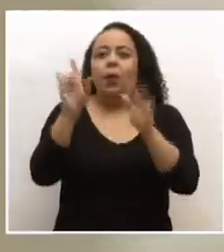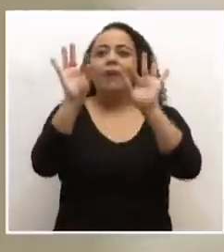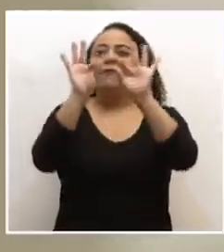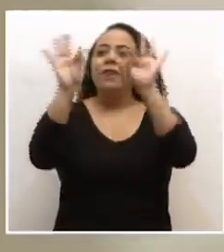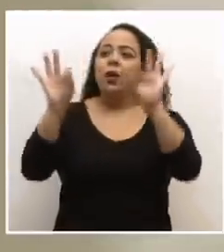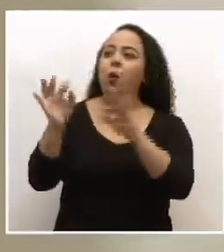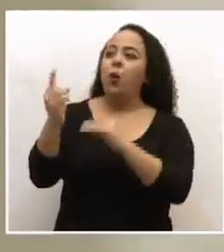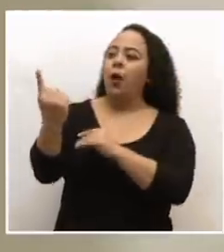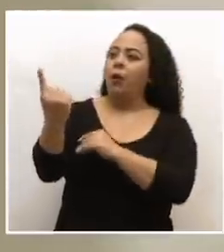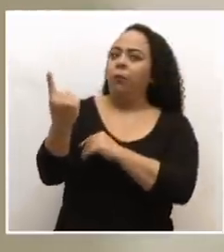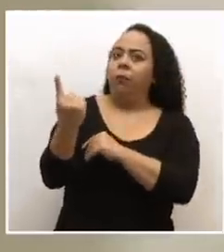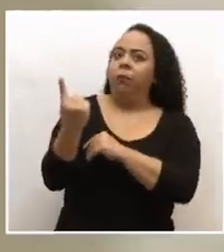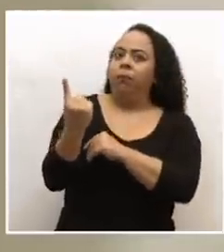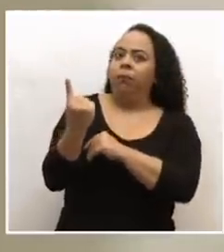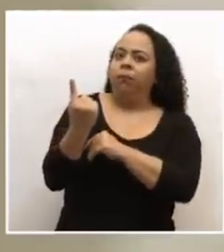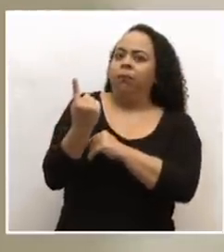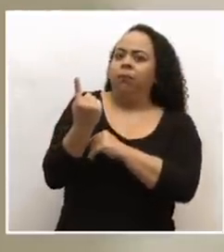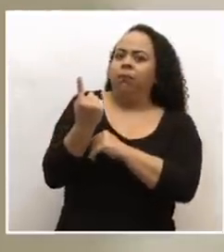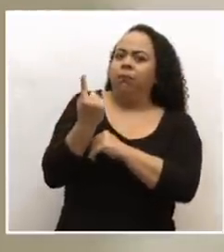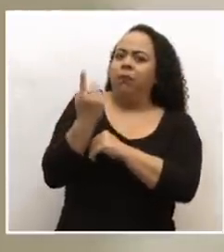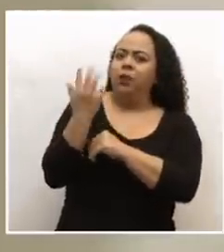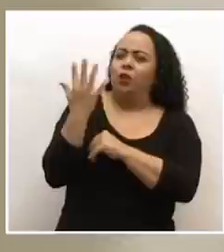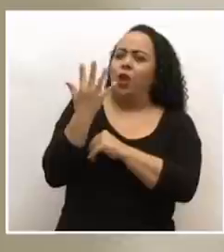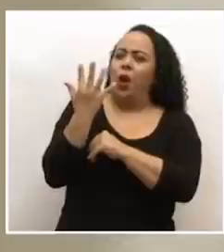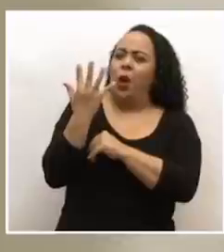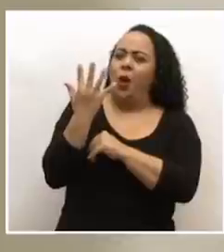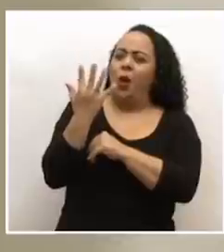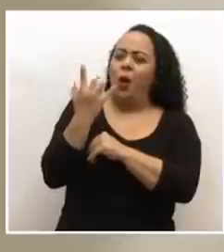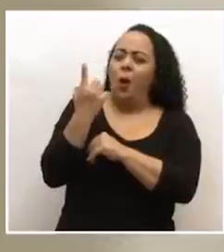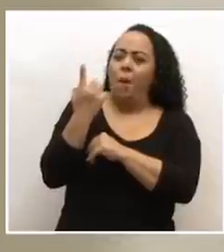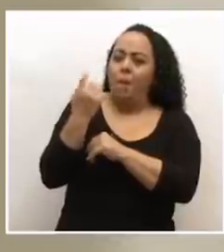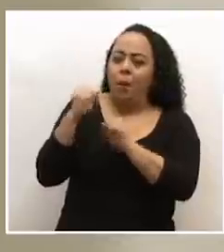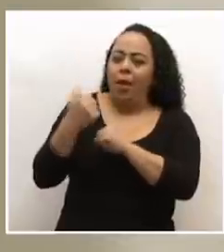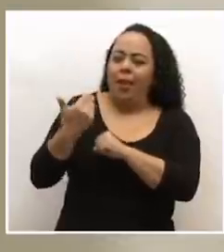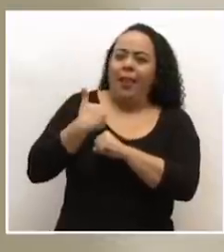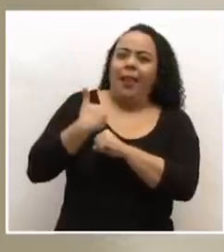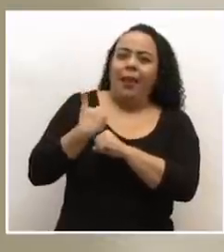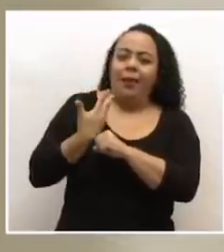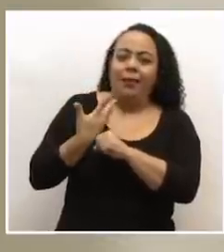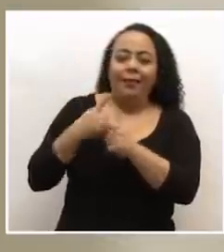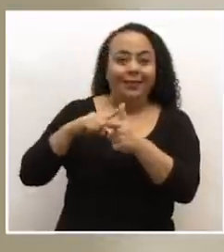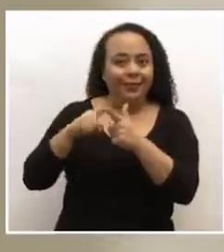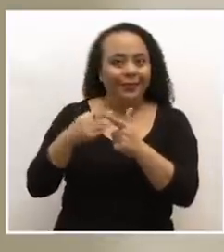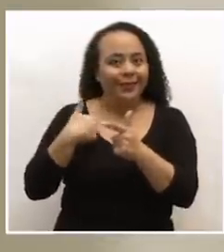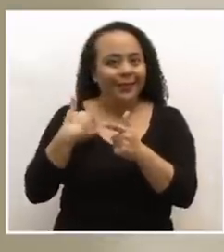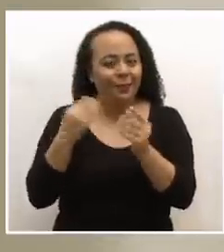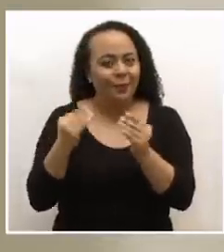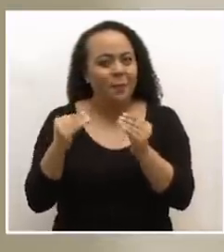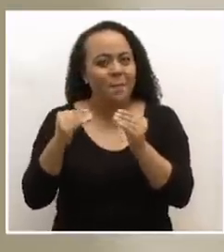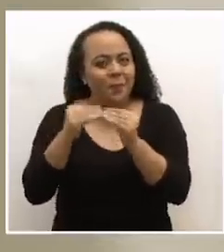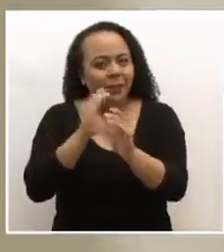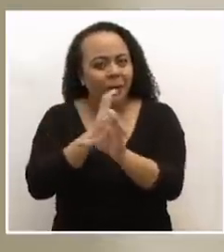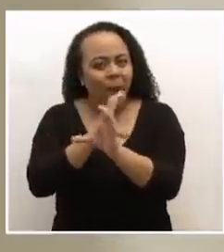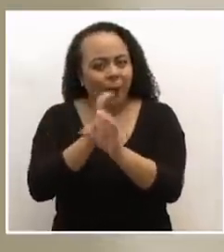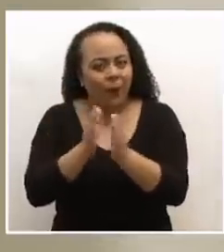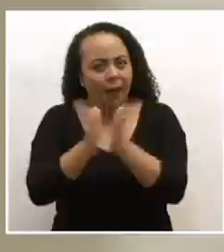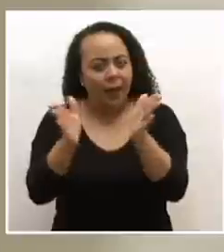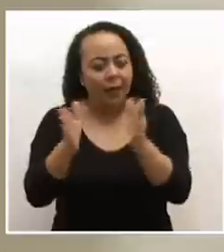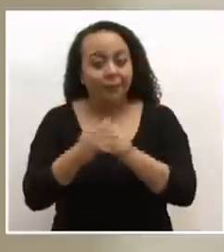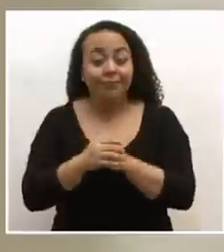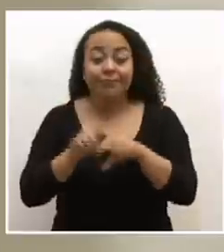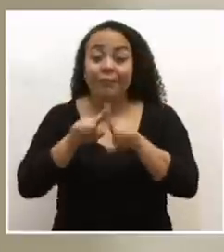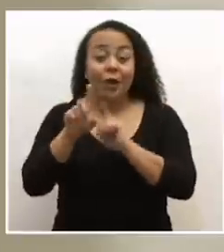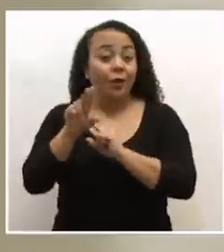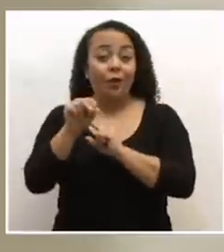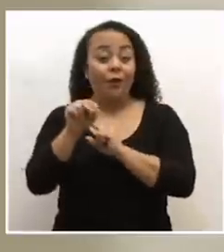que vemos que se está acercando, sombría, que nos va a hacer algo, un daño, pues obviamente tendríamos más cuidado en general. Pero